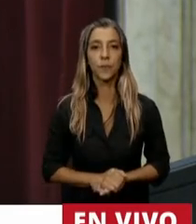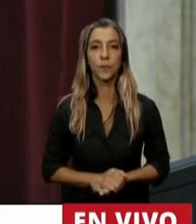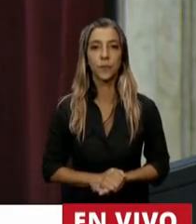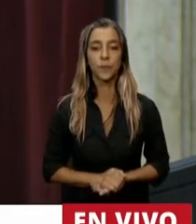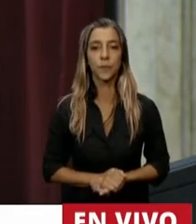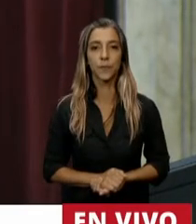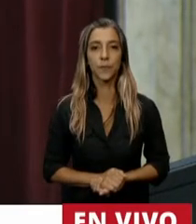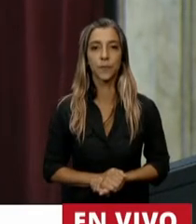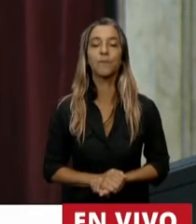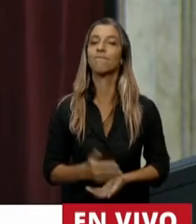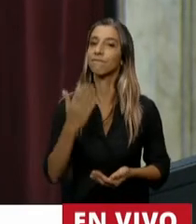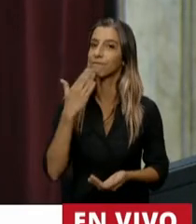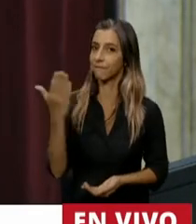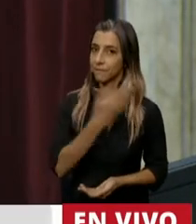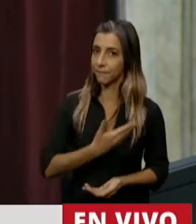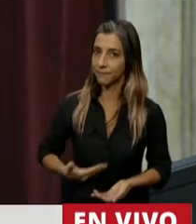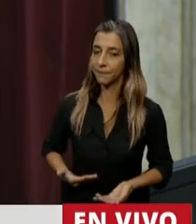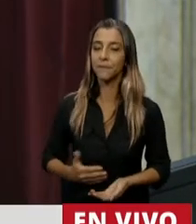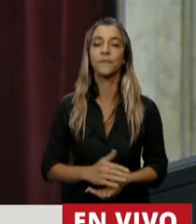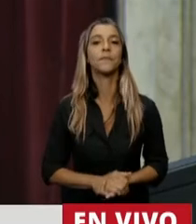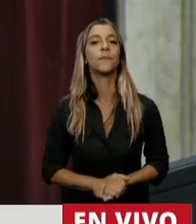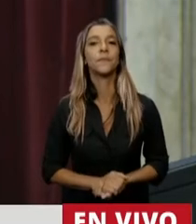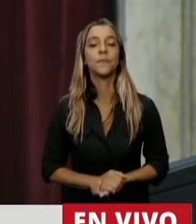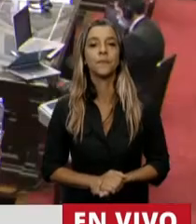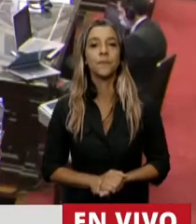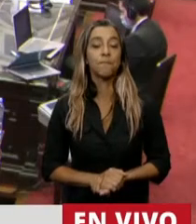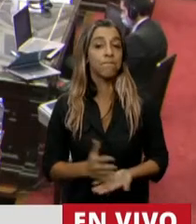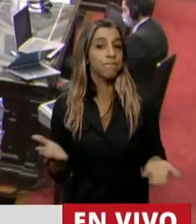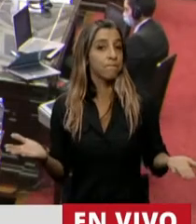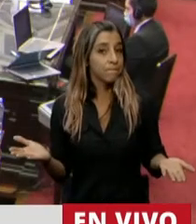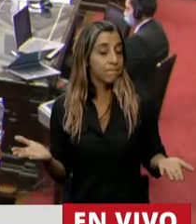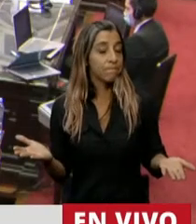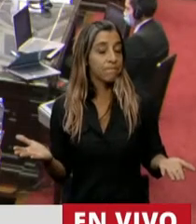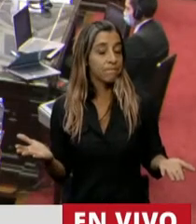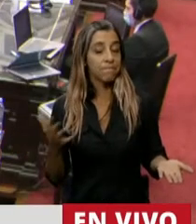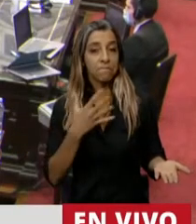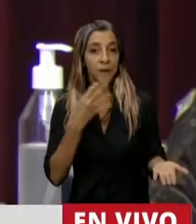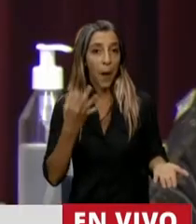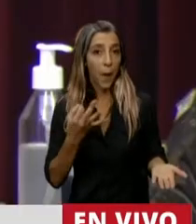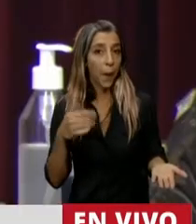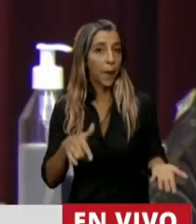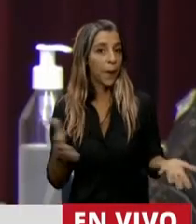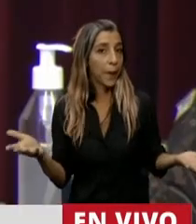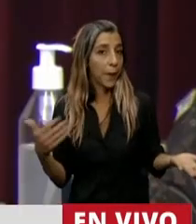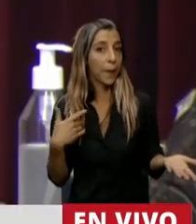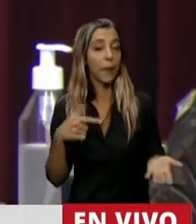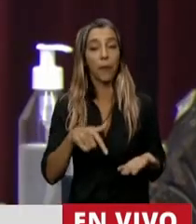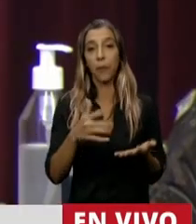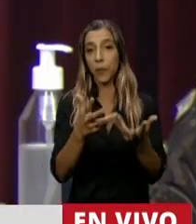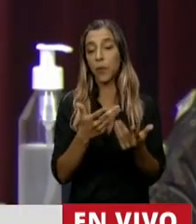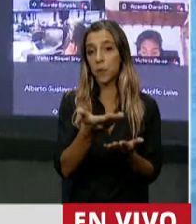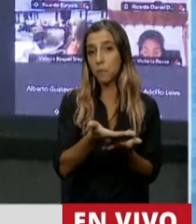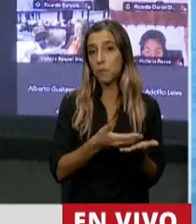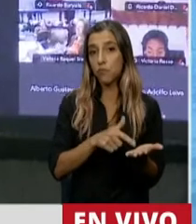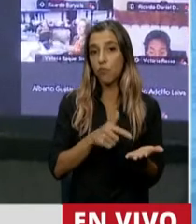Gracias, Presidente. La verdad que no estamos tratando ningún proyecto